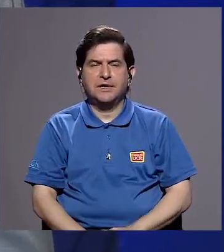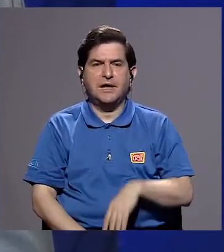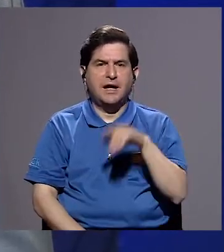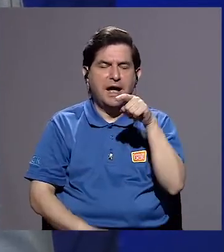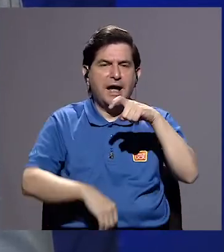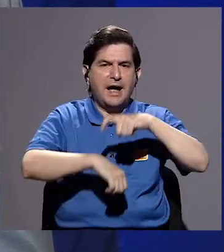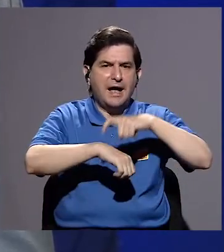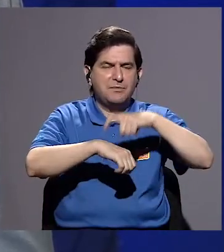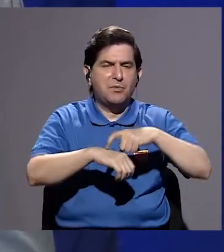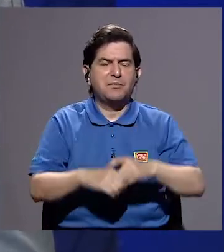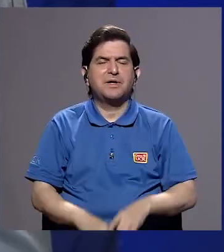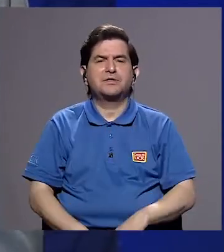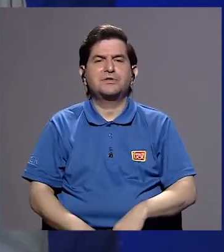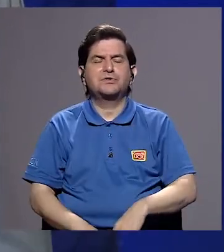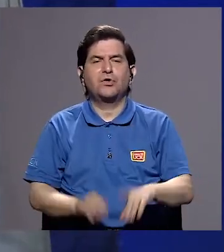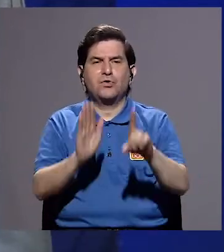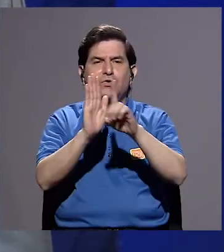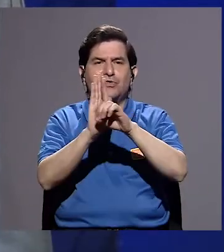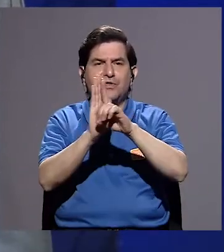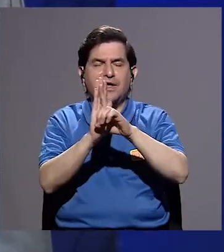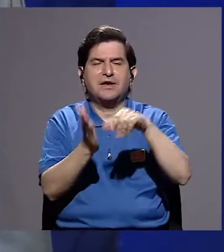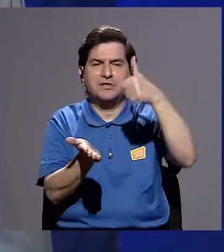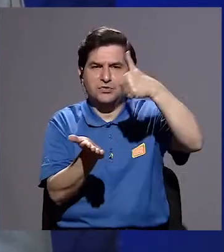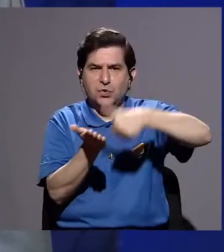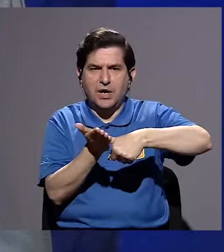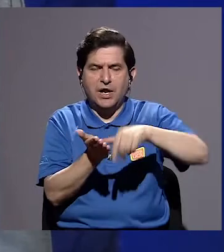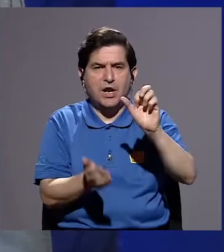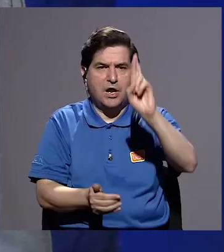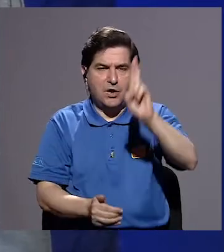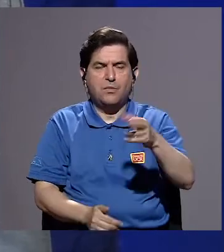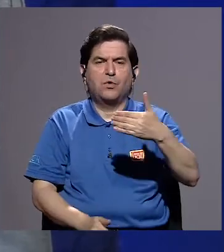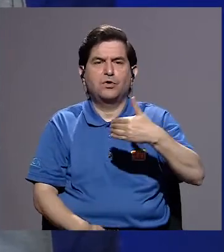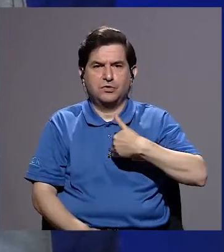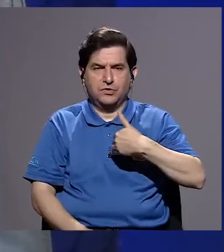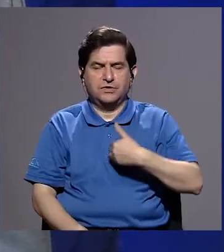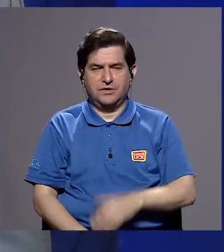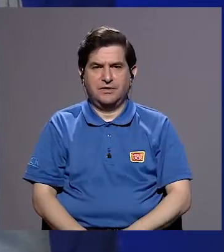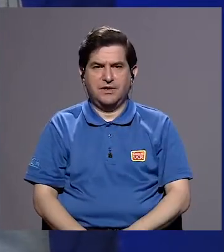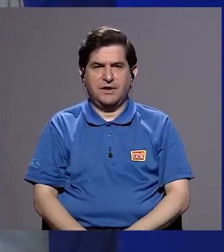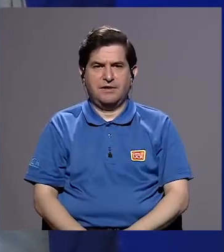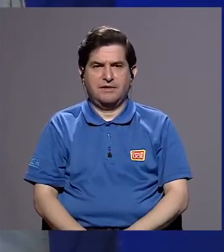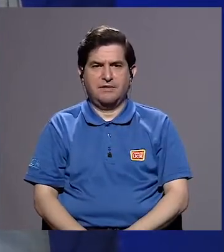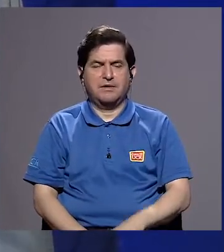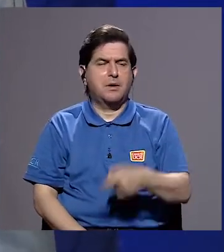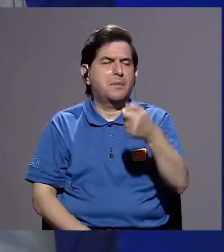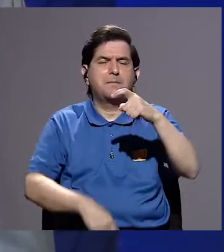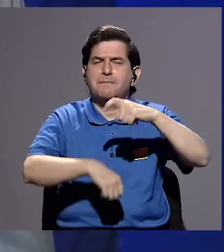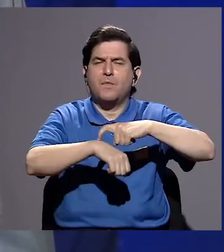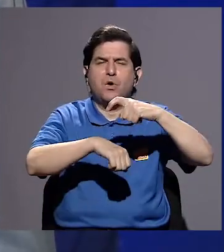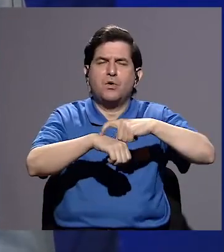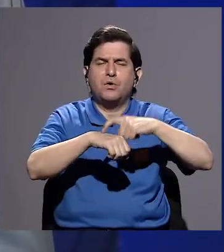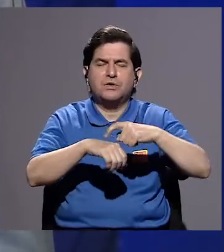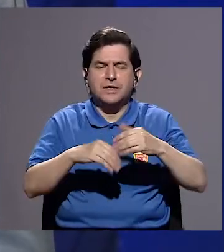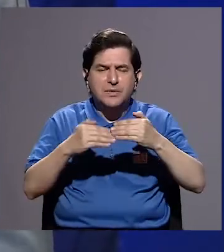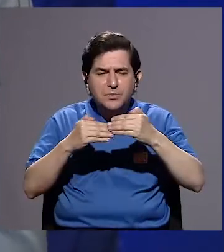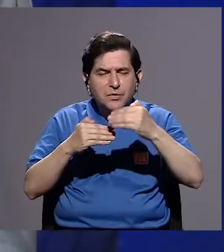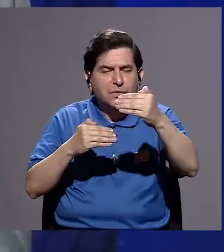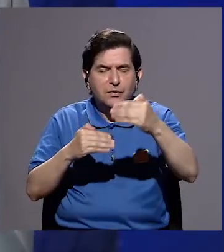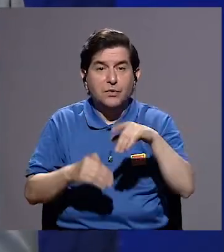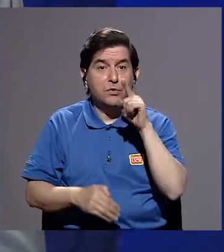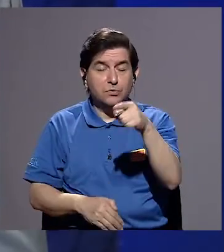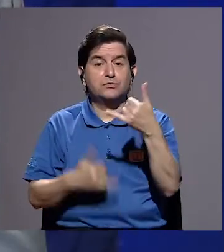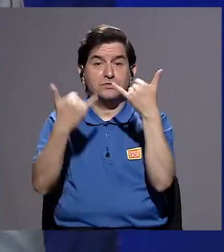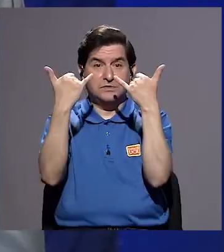a cuando se accede al derecho al voto en Costa Rica. Ha pasado relativamente poco tiempo